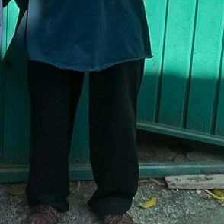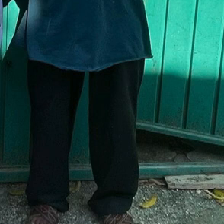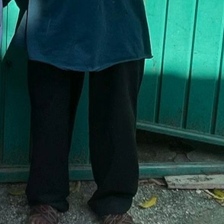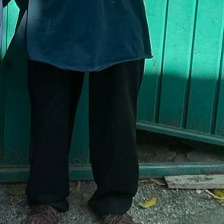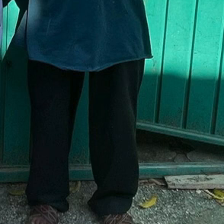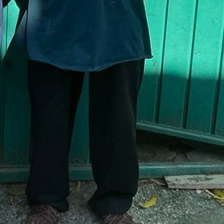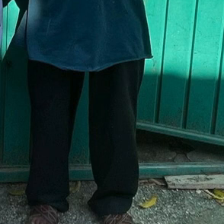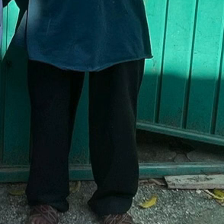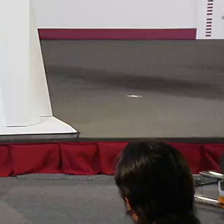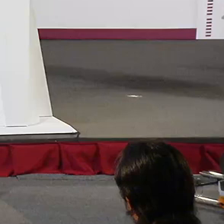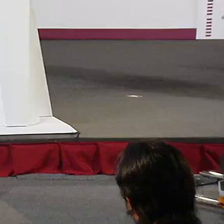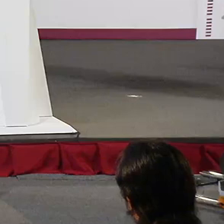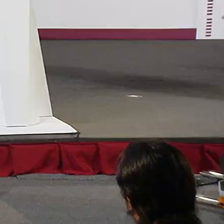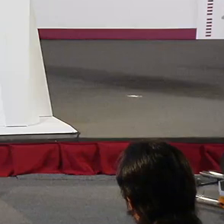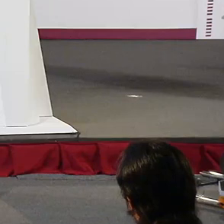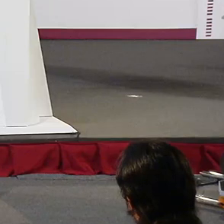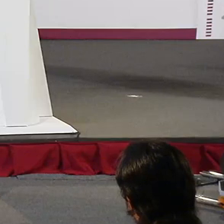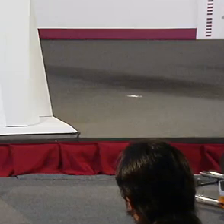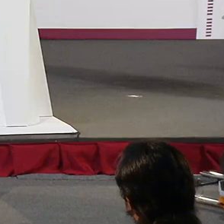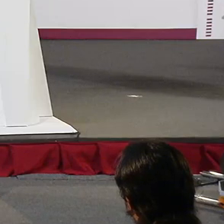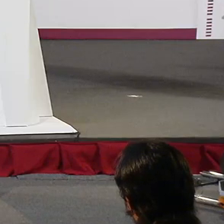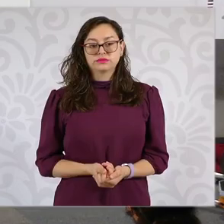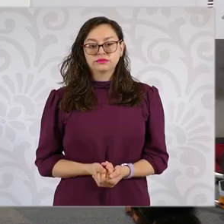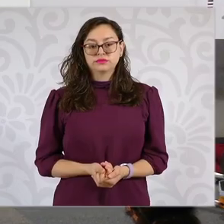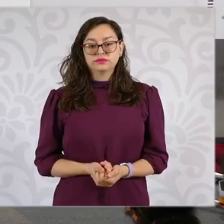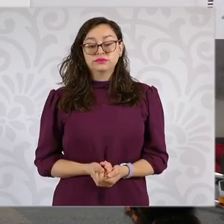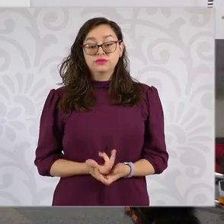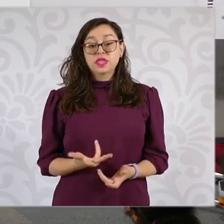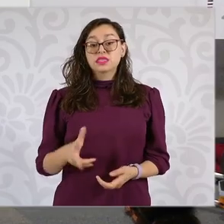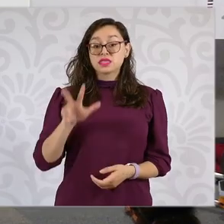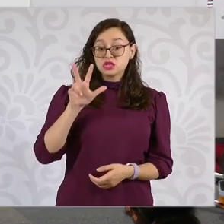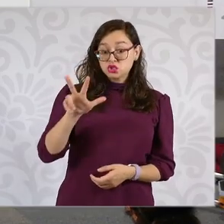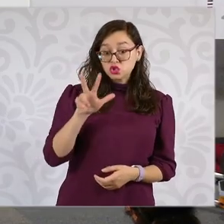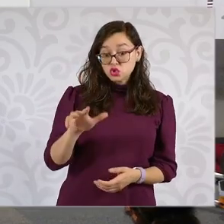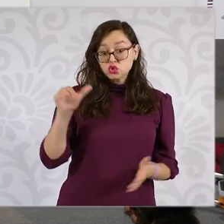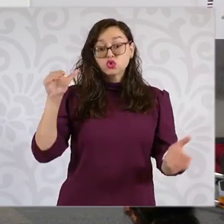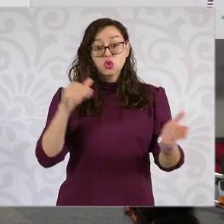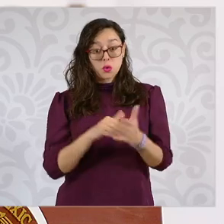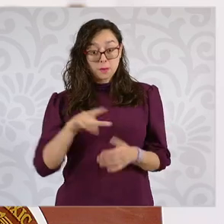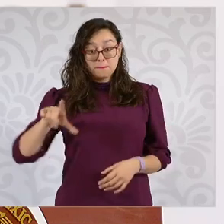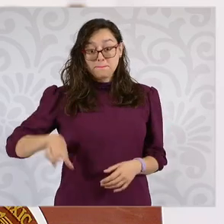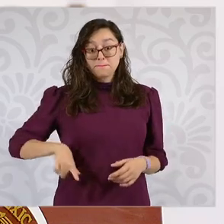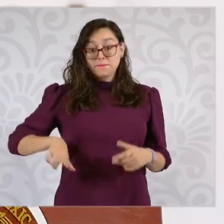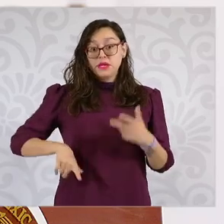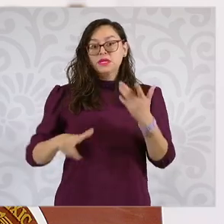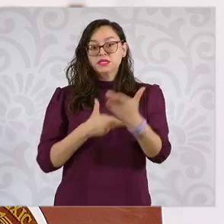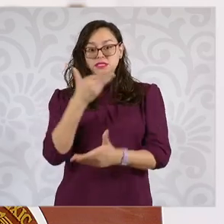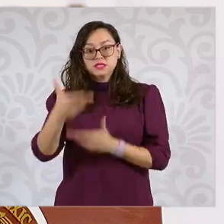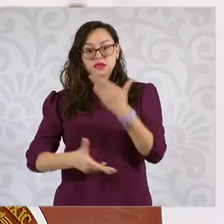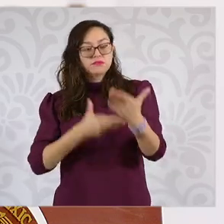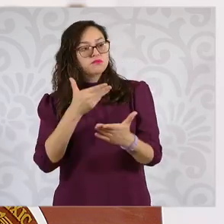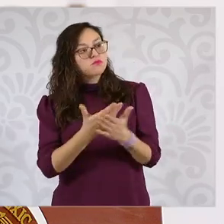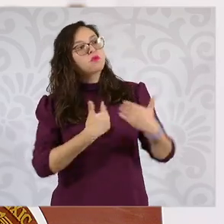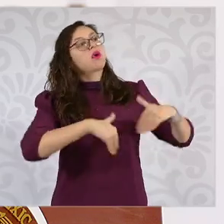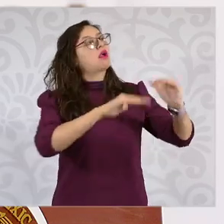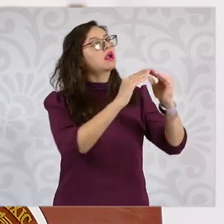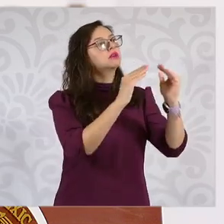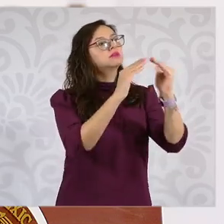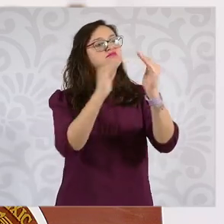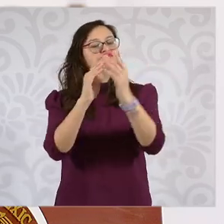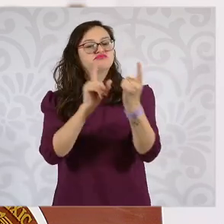más de 18 mil servidores y servidoras de la nación que están yendo casa por casa. Este registro se va a hacer